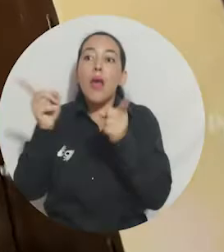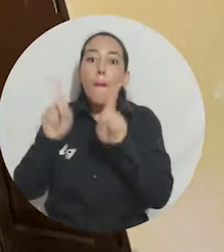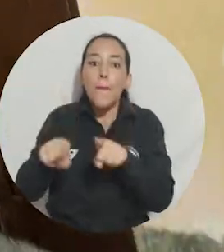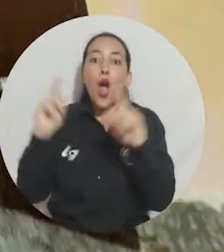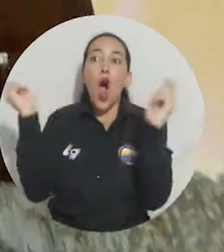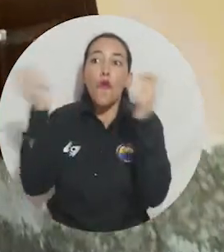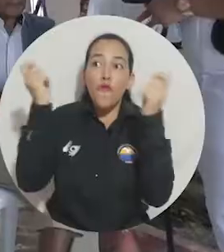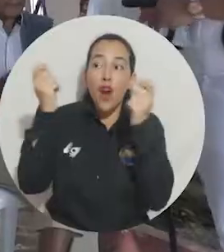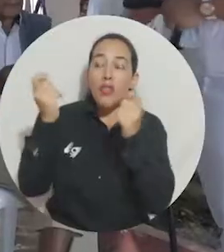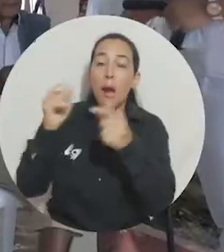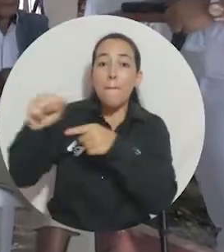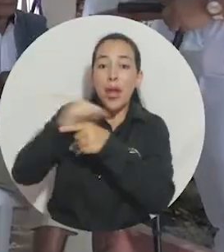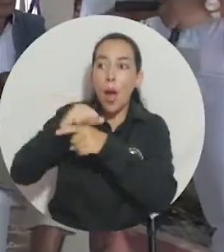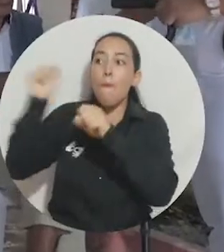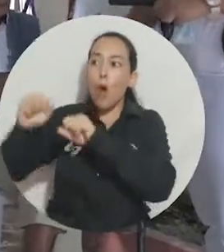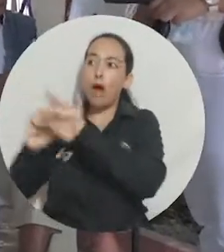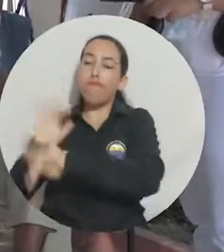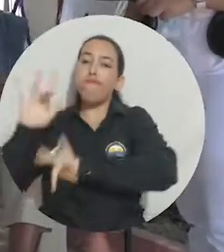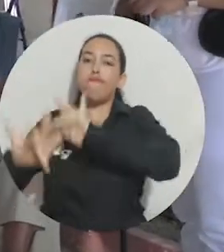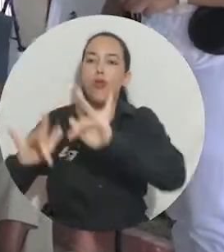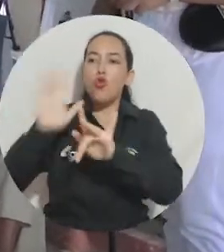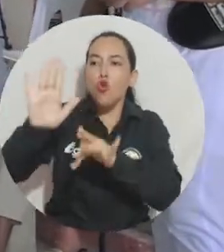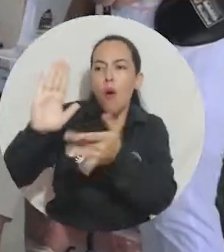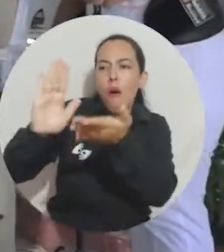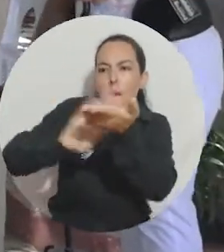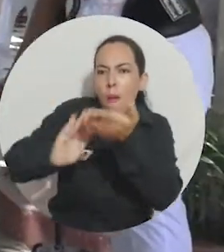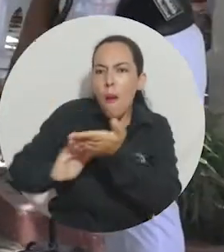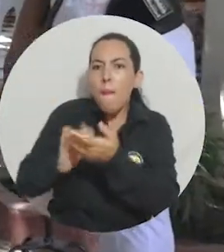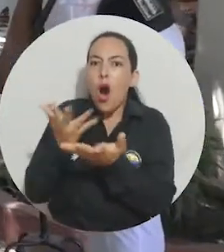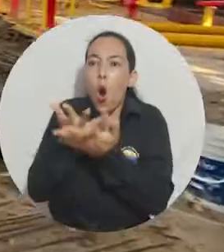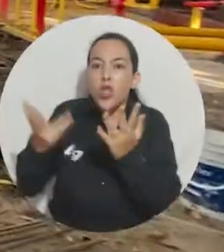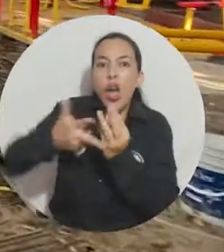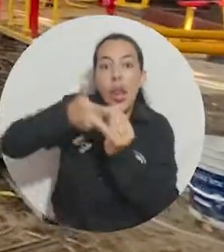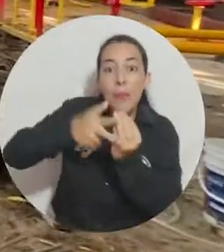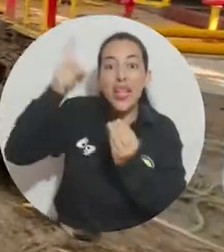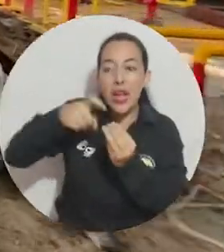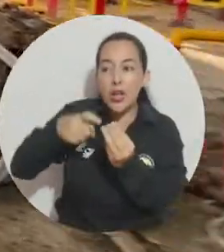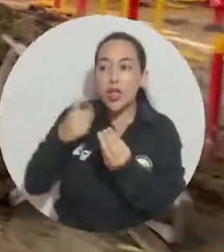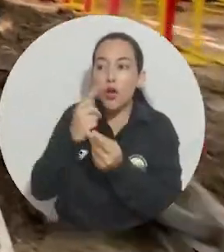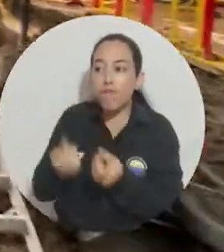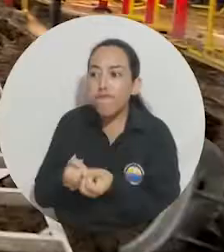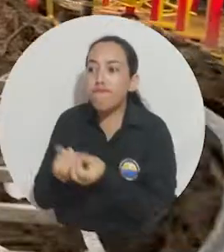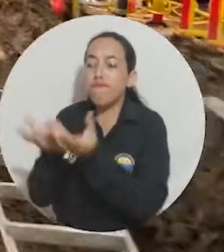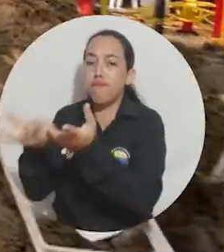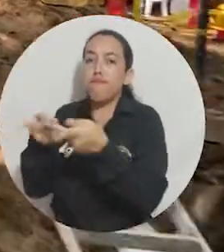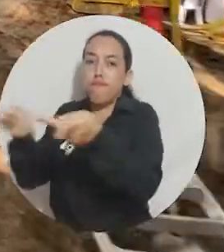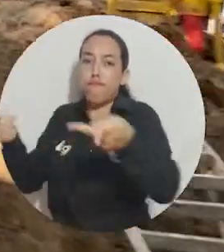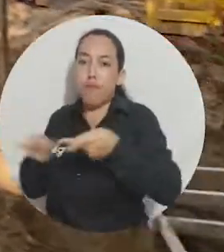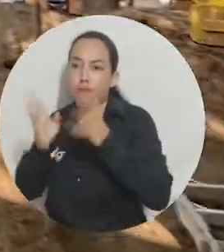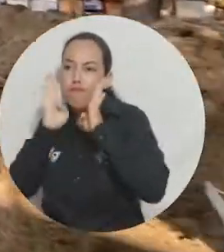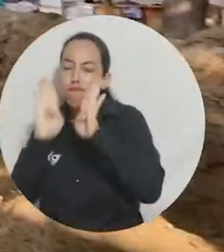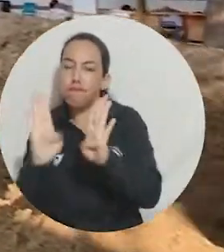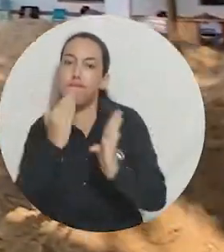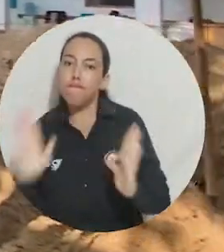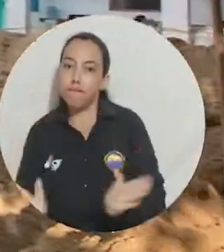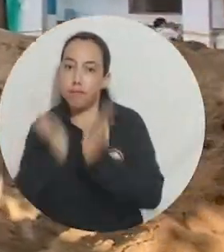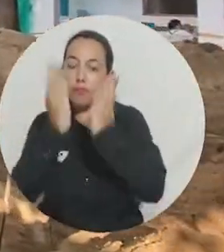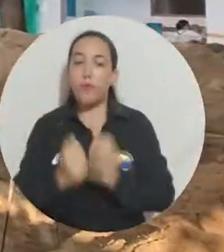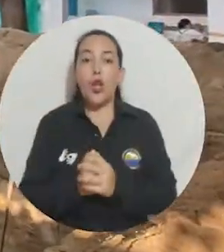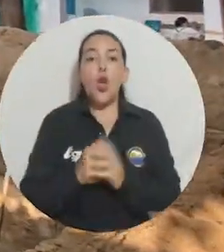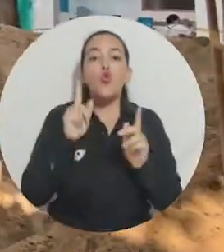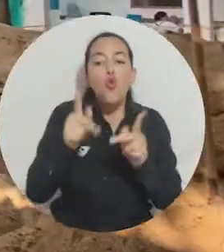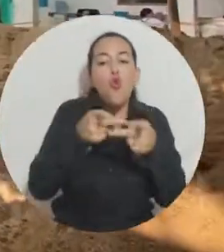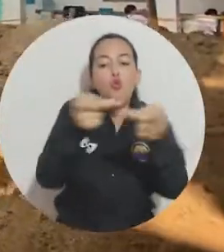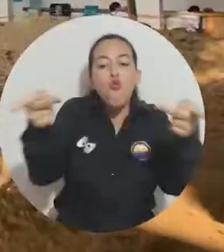entretenimiento y ampliar la oferta de practicantes del alma mater con la adecuación y dotación de áreas para la labor de acompañamiento.